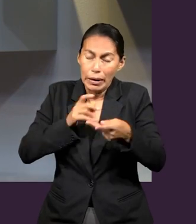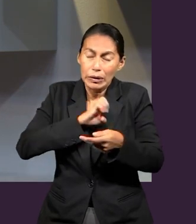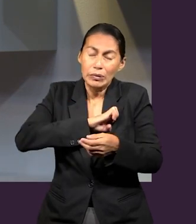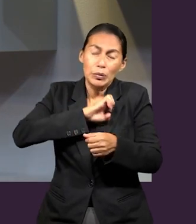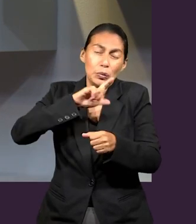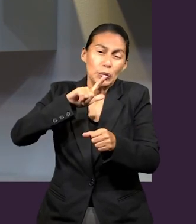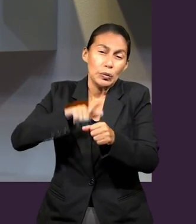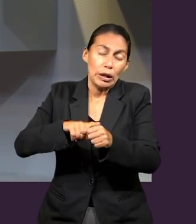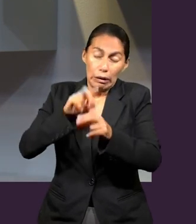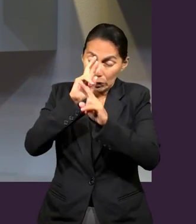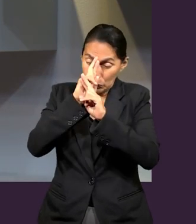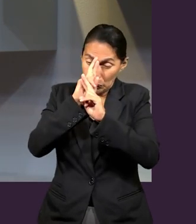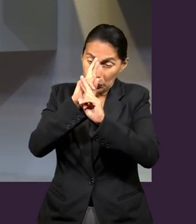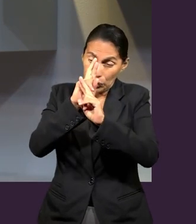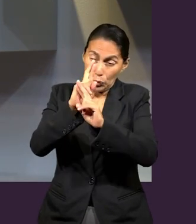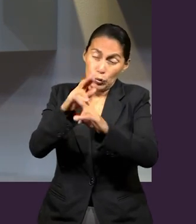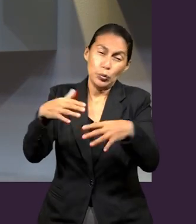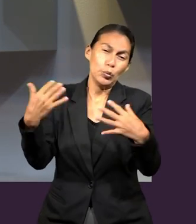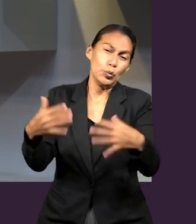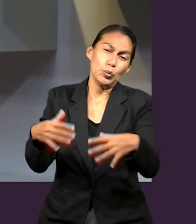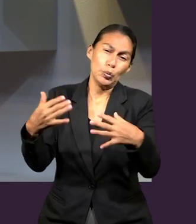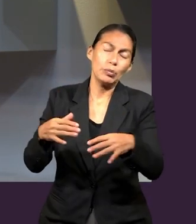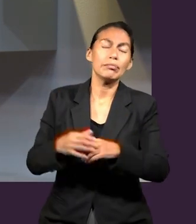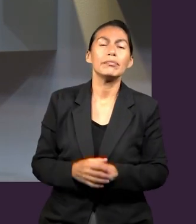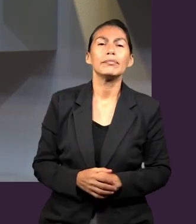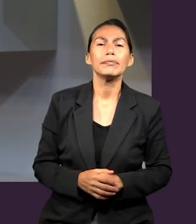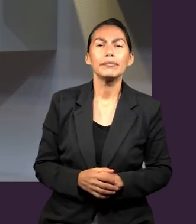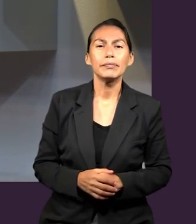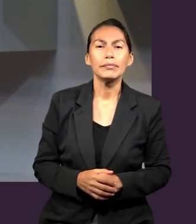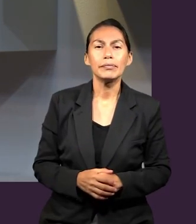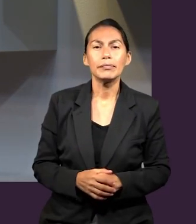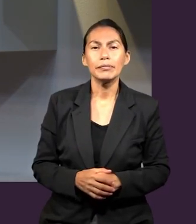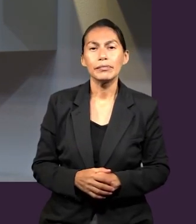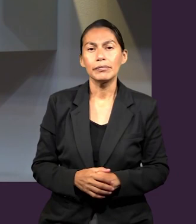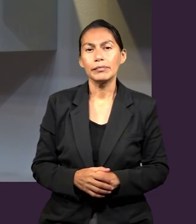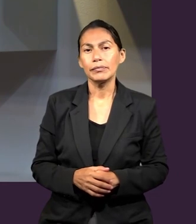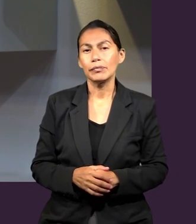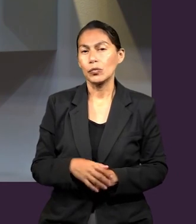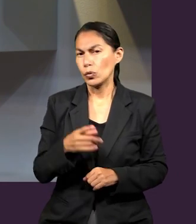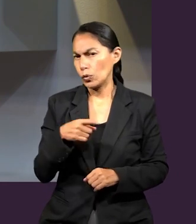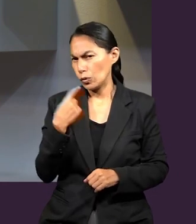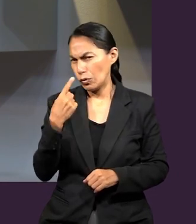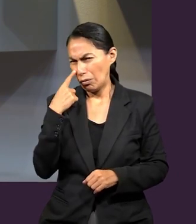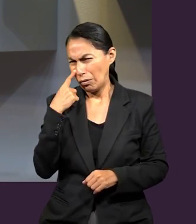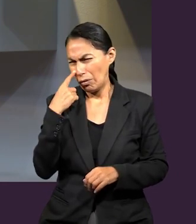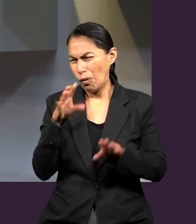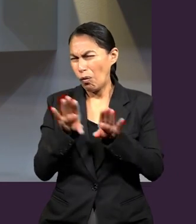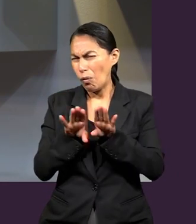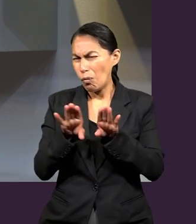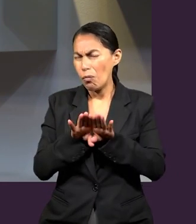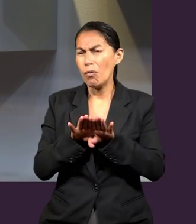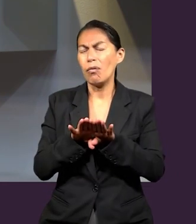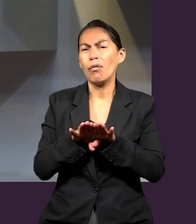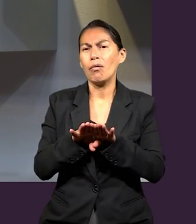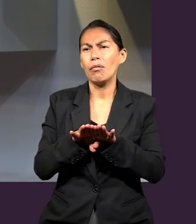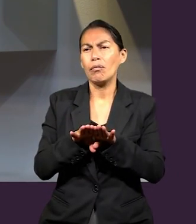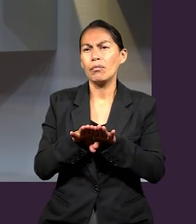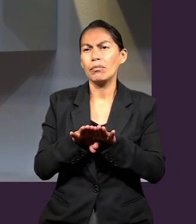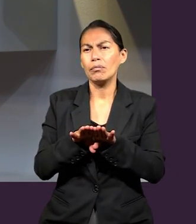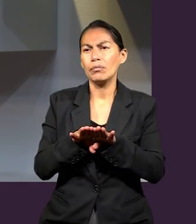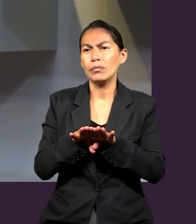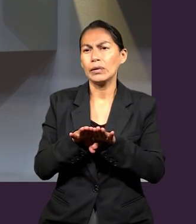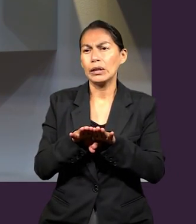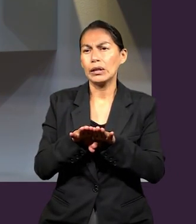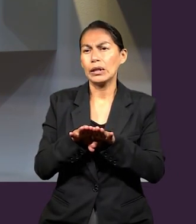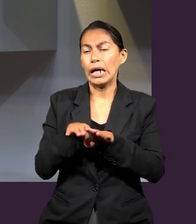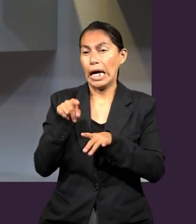los preparativos que hacían, eso era algo totalmente diferente. Encontramos el desafío